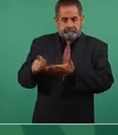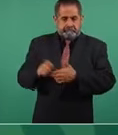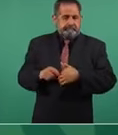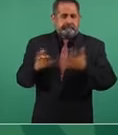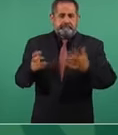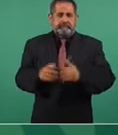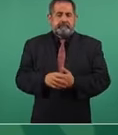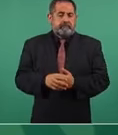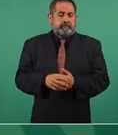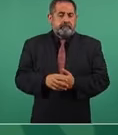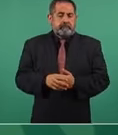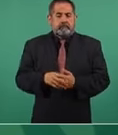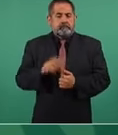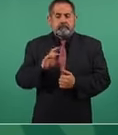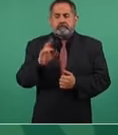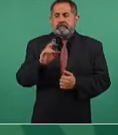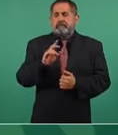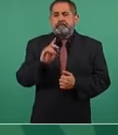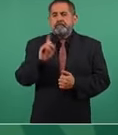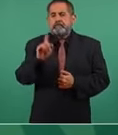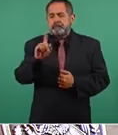No, este es un